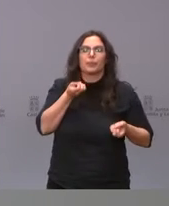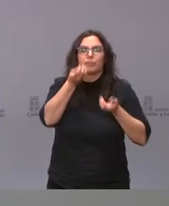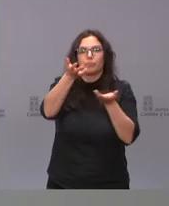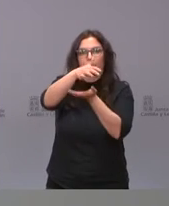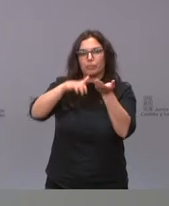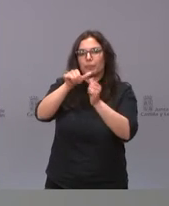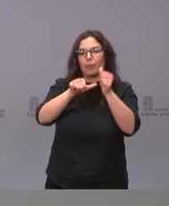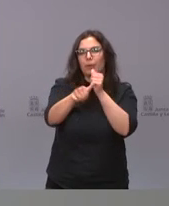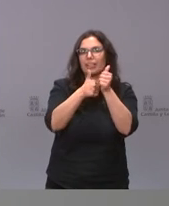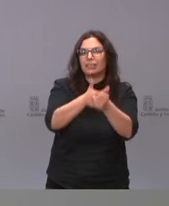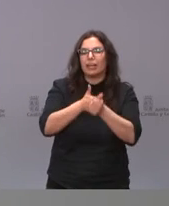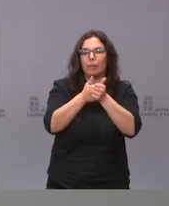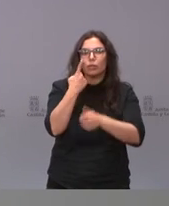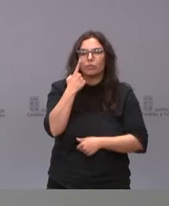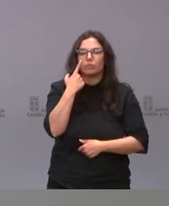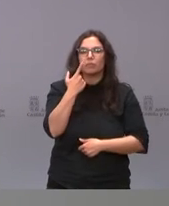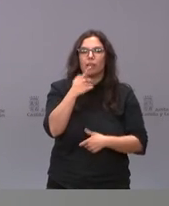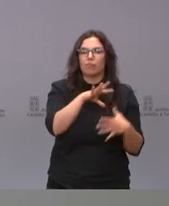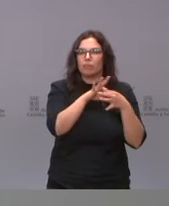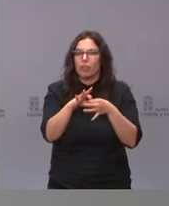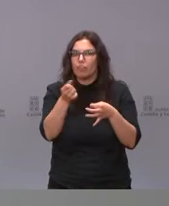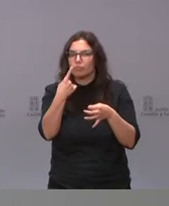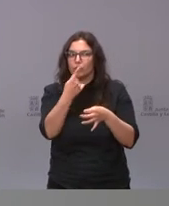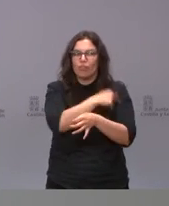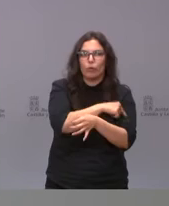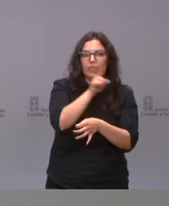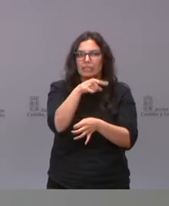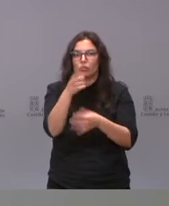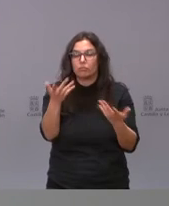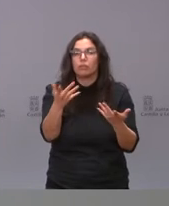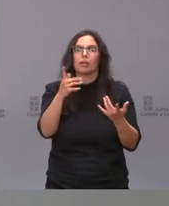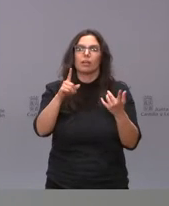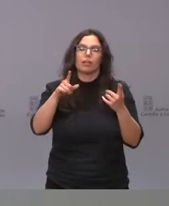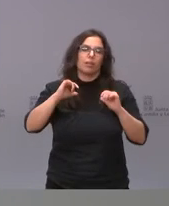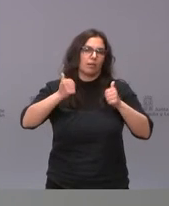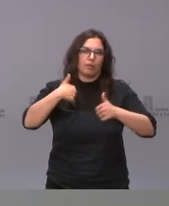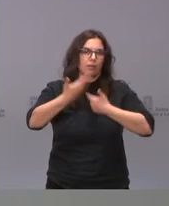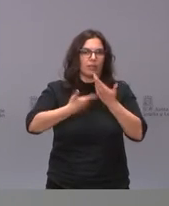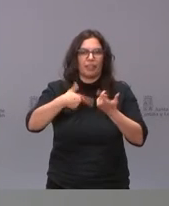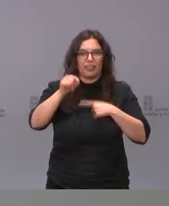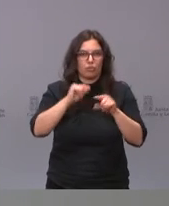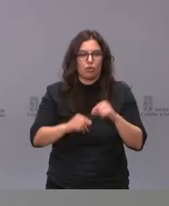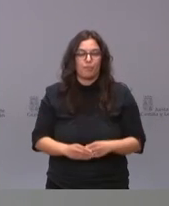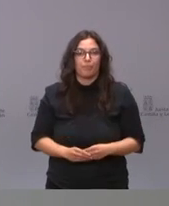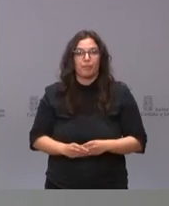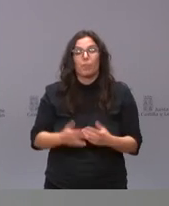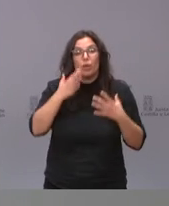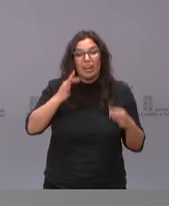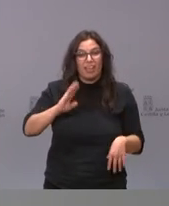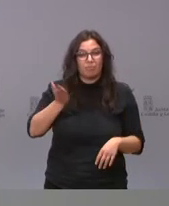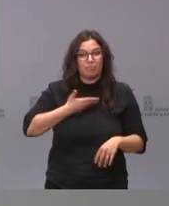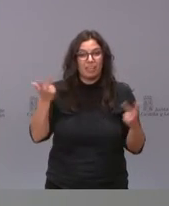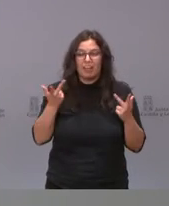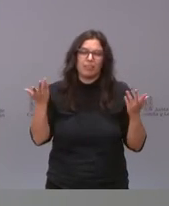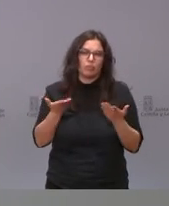seguimiento se intenta valorar si hay vinculación o no y en ese momento se toman decisiones pero reacciones adversas importantes